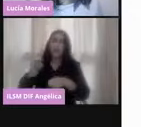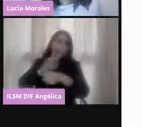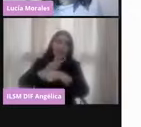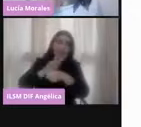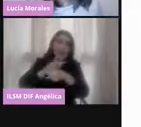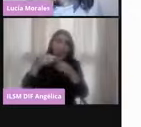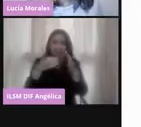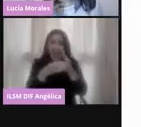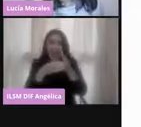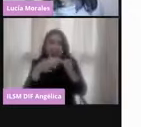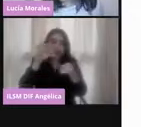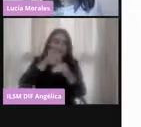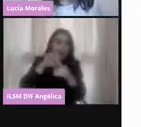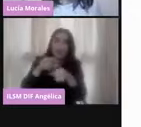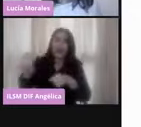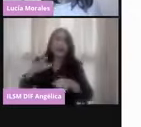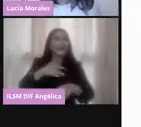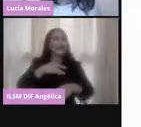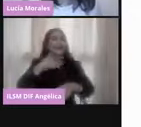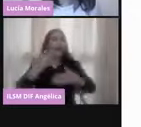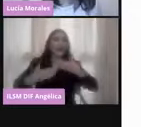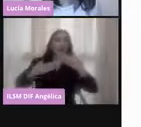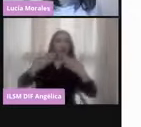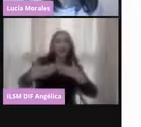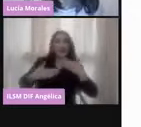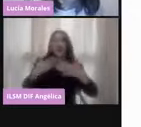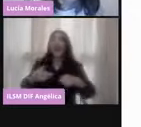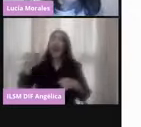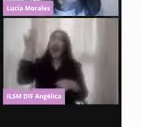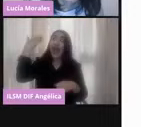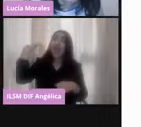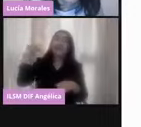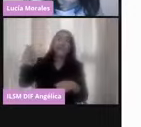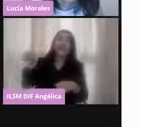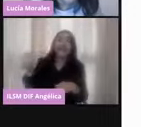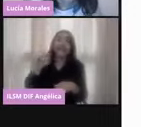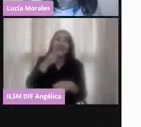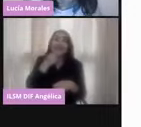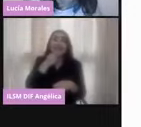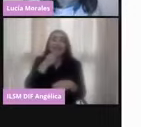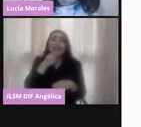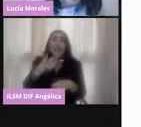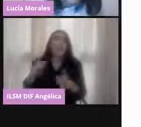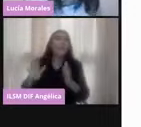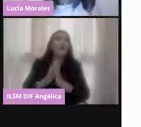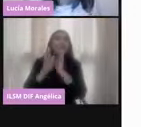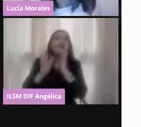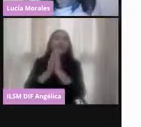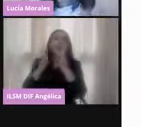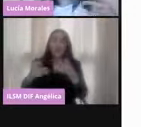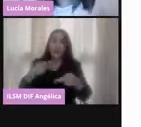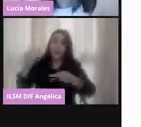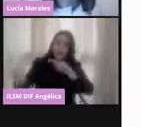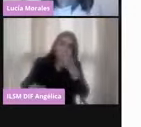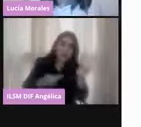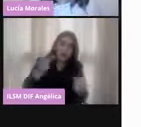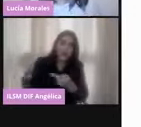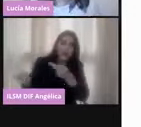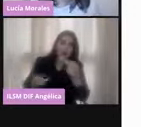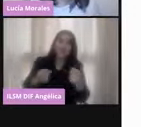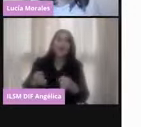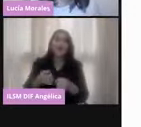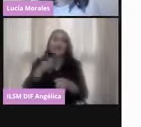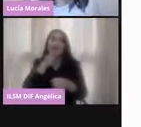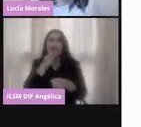entusiasmado en hacerlo, porque cuando él era niño había participado en la consulta infantil y juvenil, y que esto le había motivado a